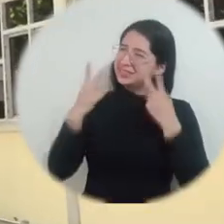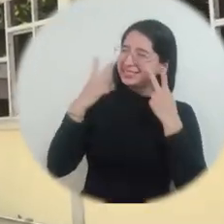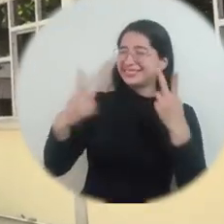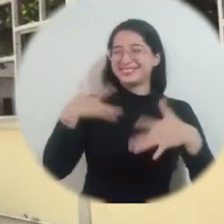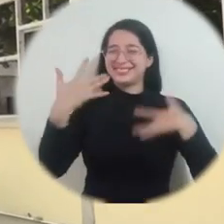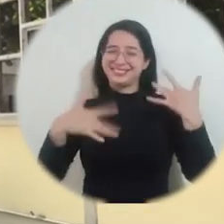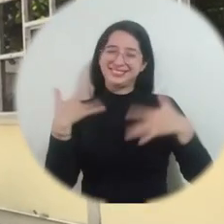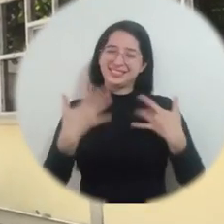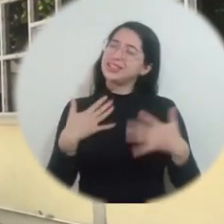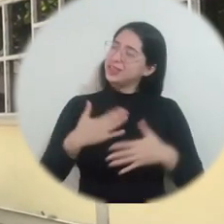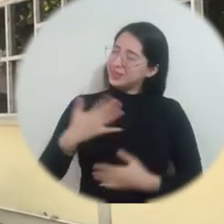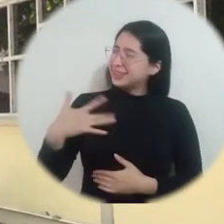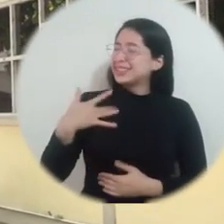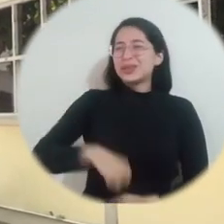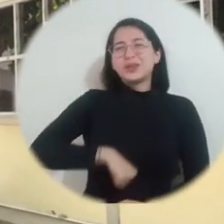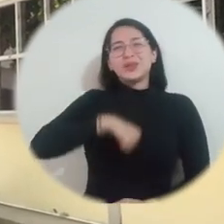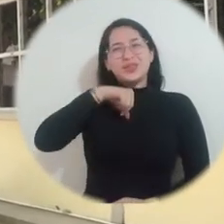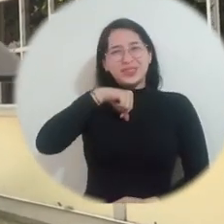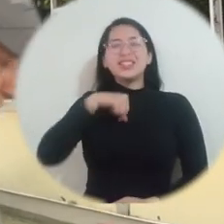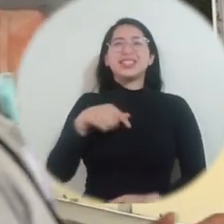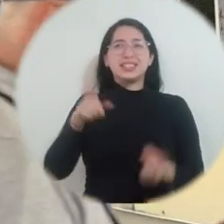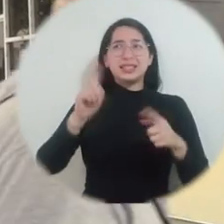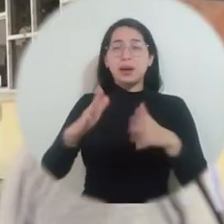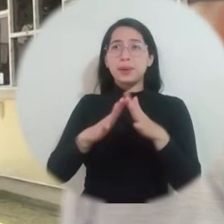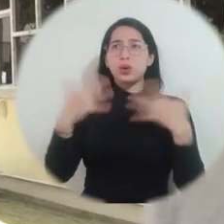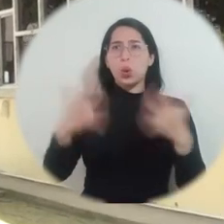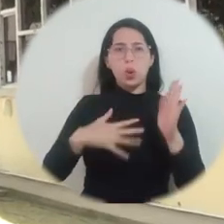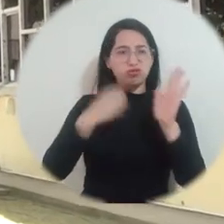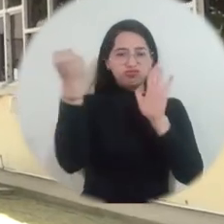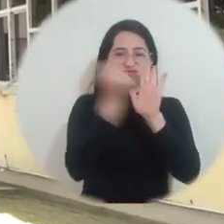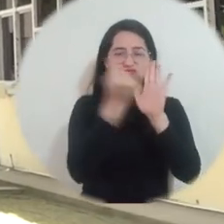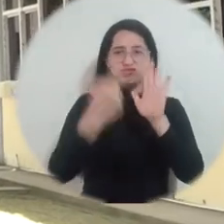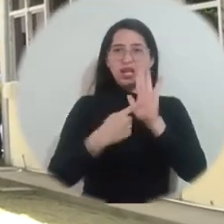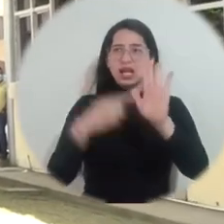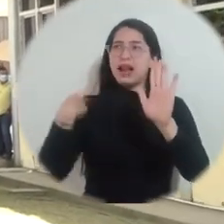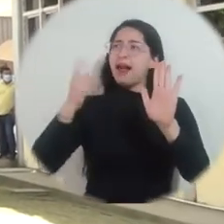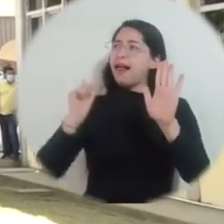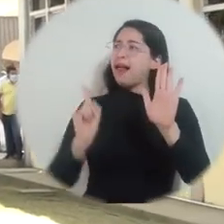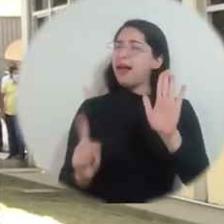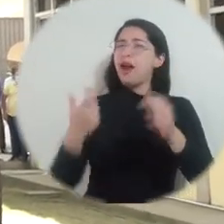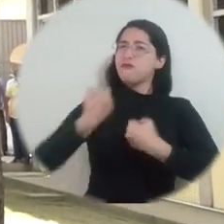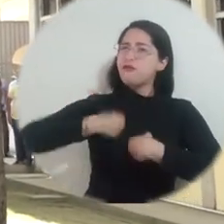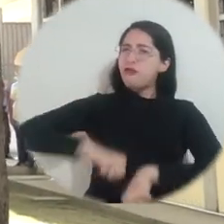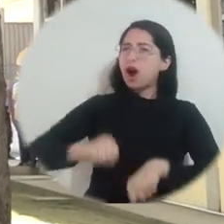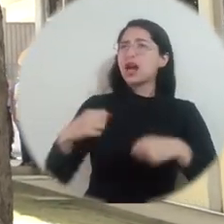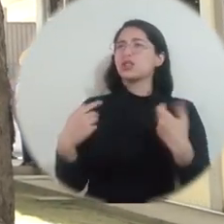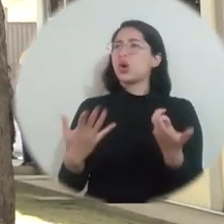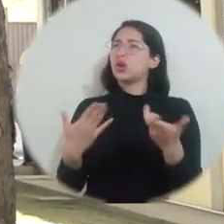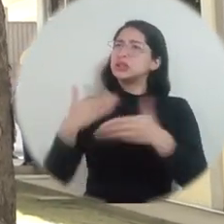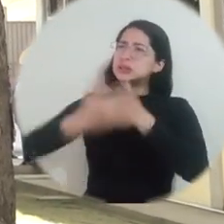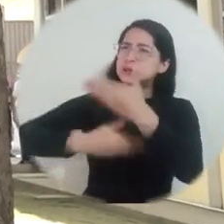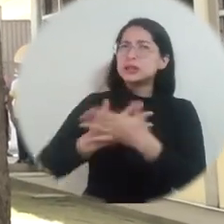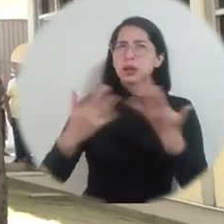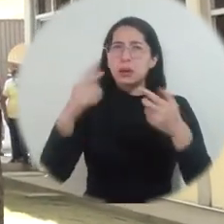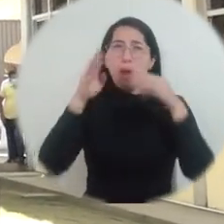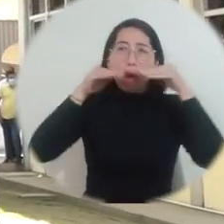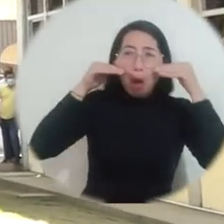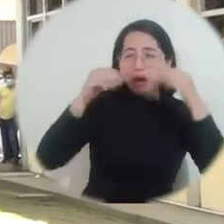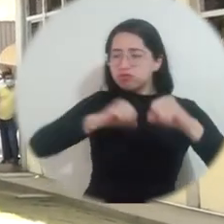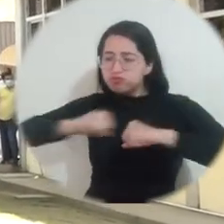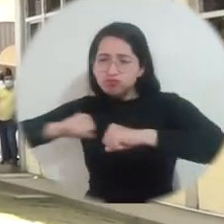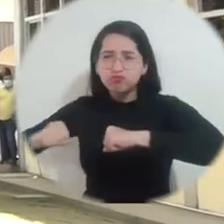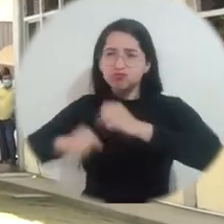Alegre, orgullosa de mí misma, de todo esto. Un sello a tantos años de esfuerzo, de